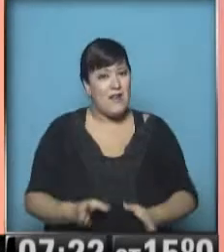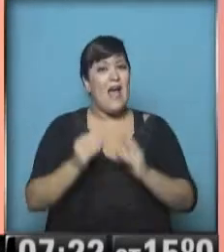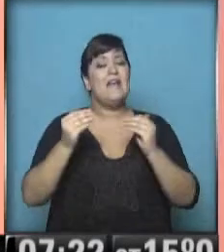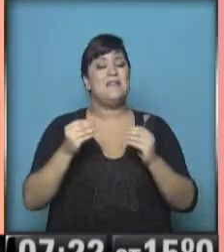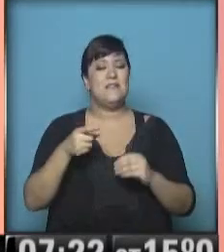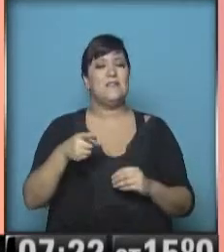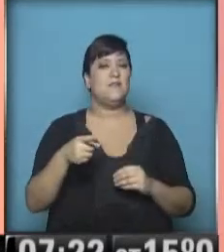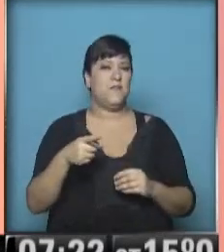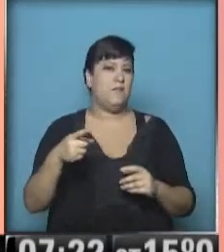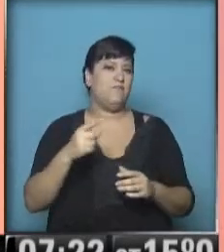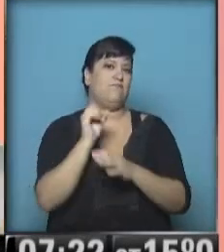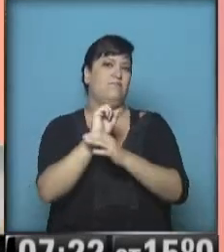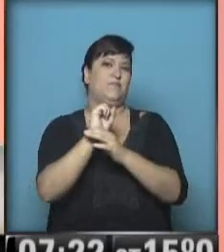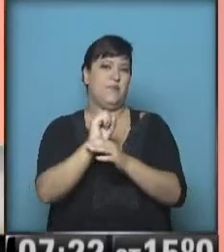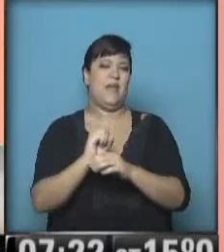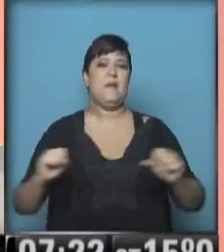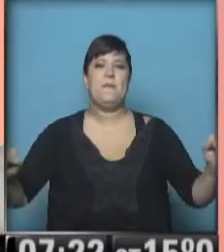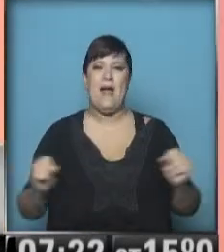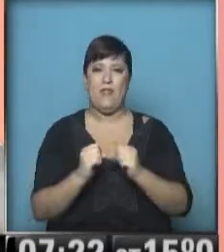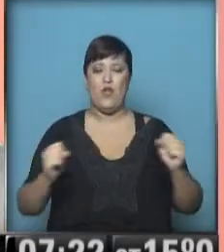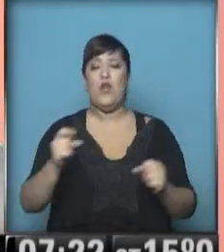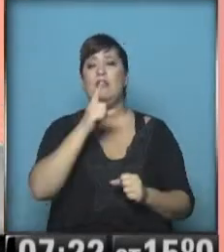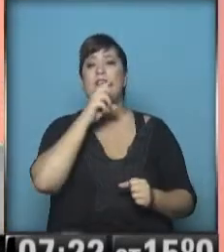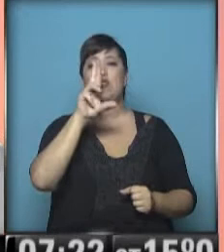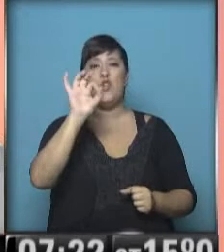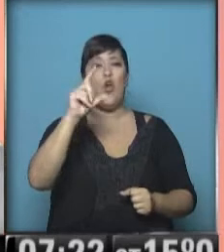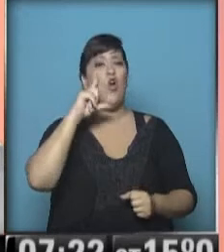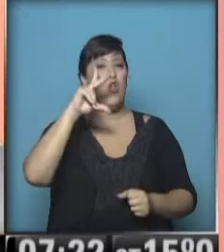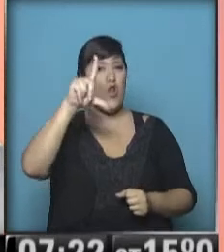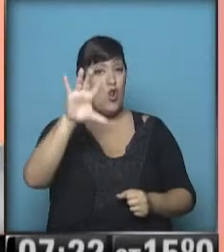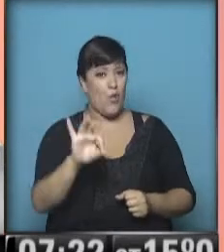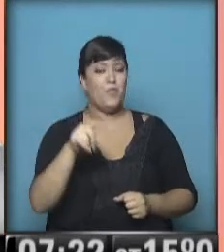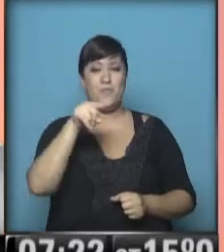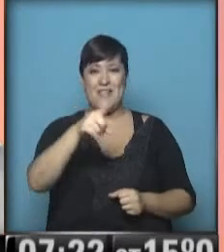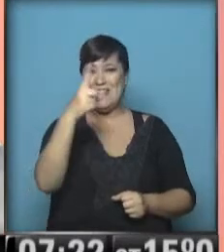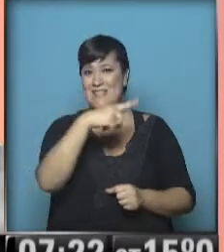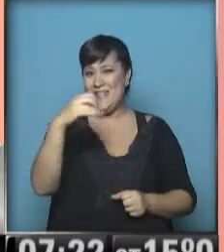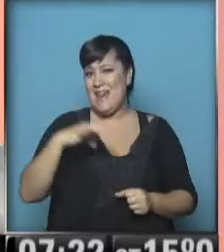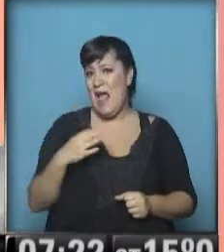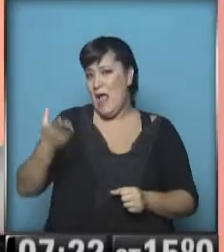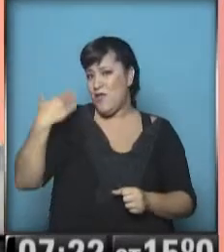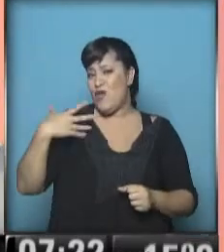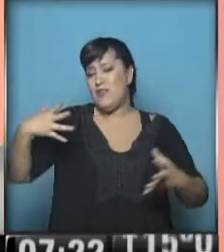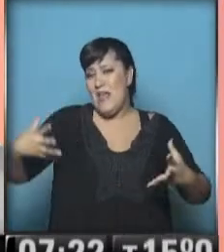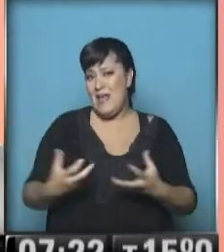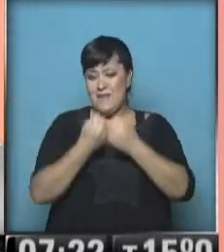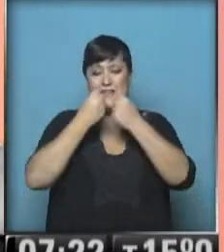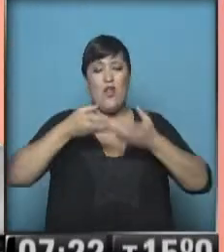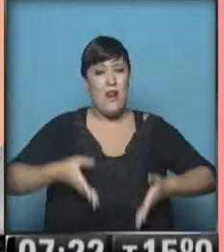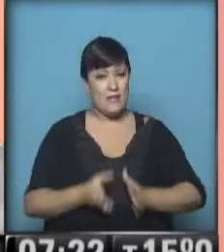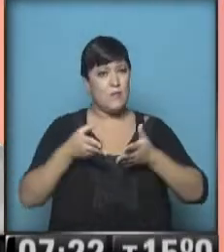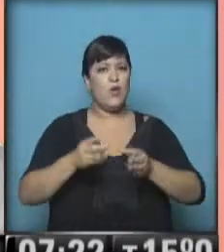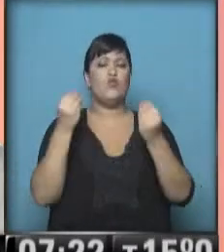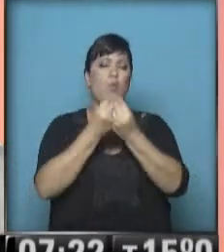los más grandes, si no el más grande, bandoneón de la historia argentina, Aníbal Troilo. Y en este centenario de su nacimiento, muchos quieren brindarle